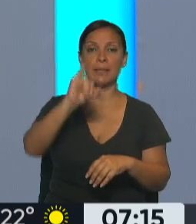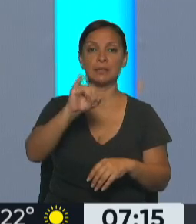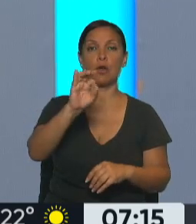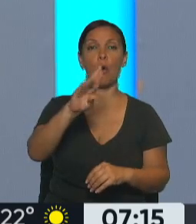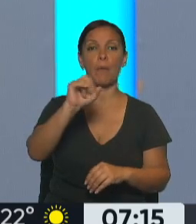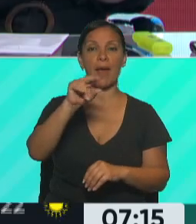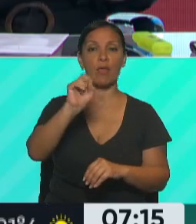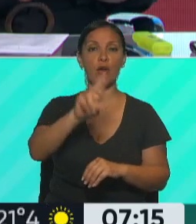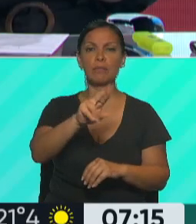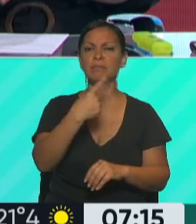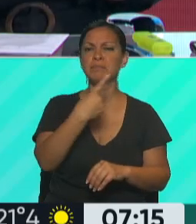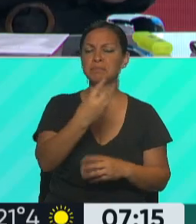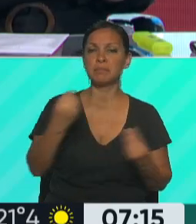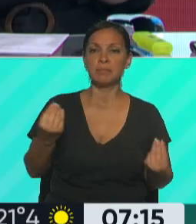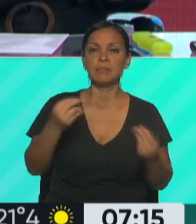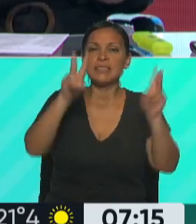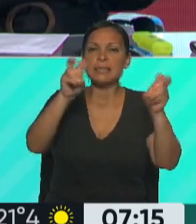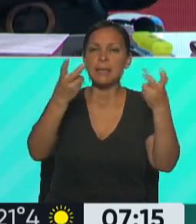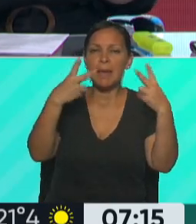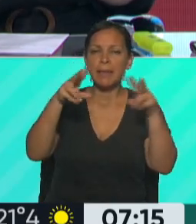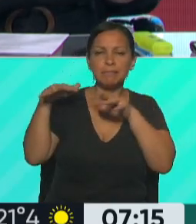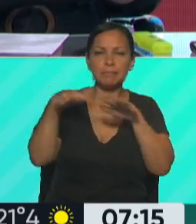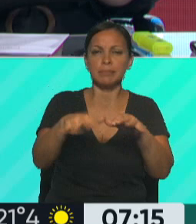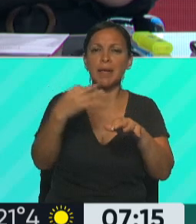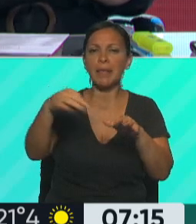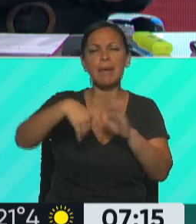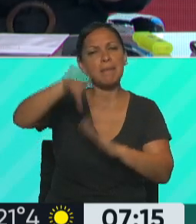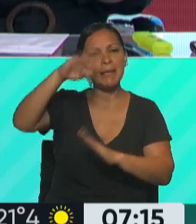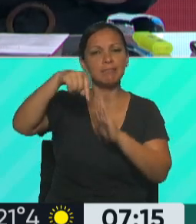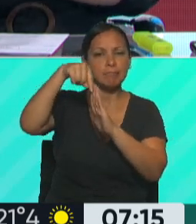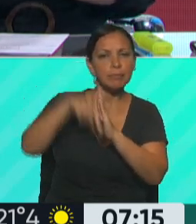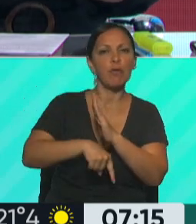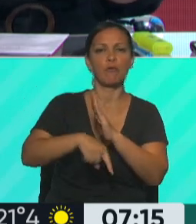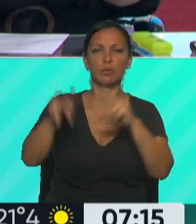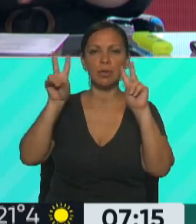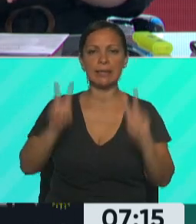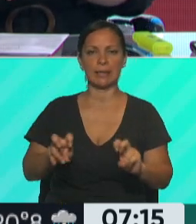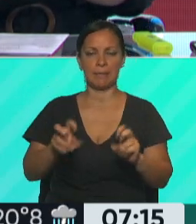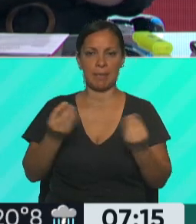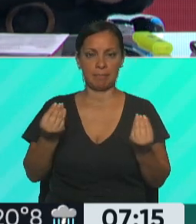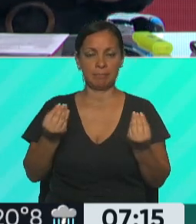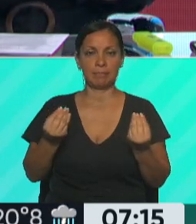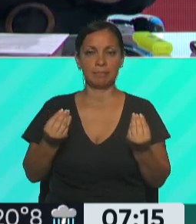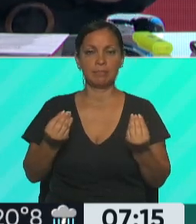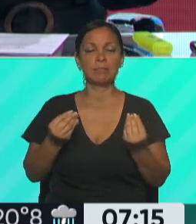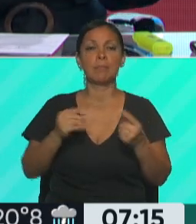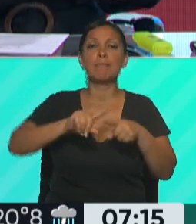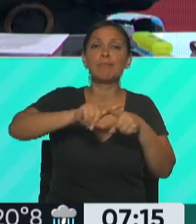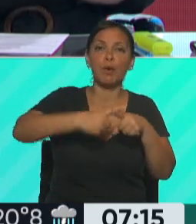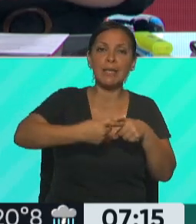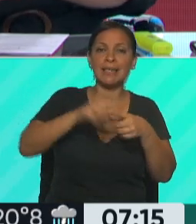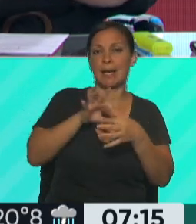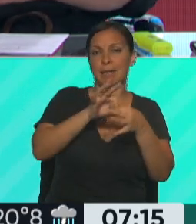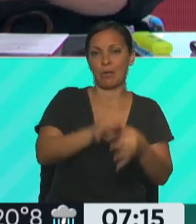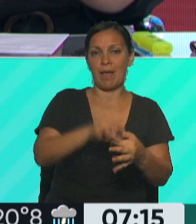en un sentido, en un enfoque más amplio que contenga precisamente lo que es la política migratoria, pero que